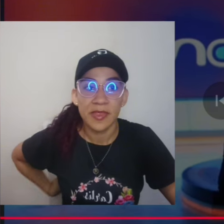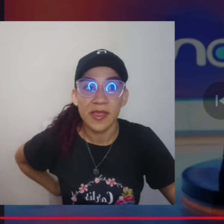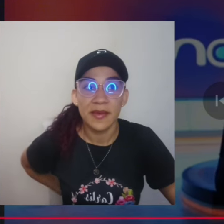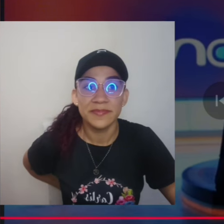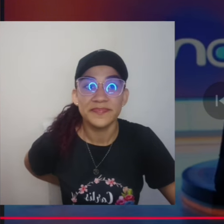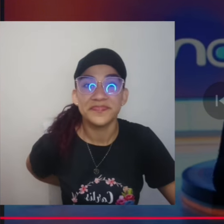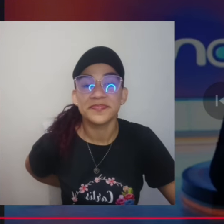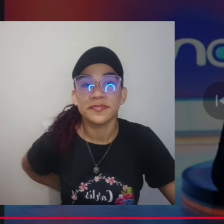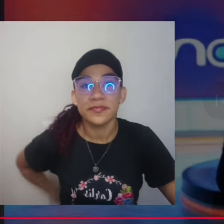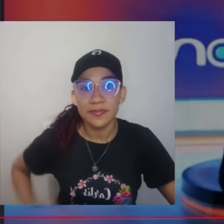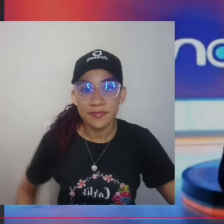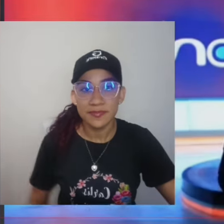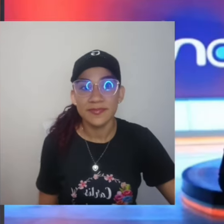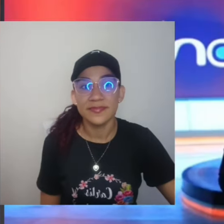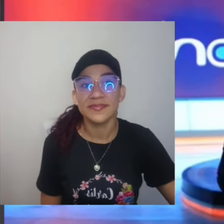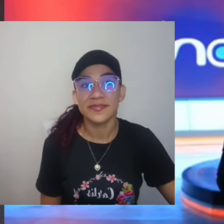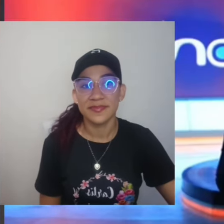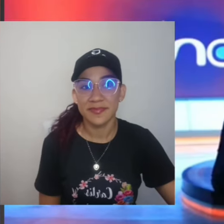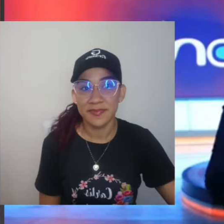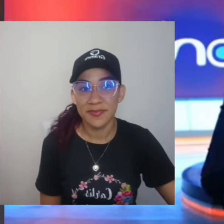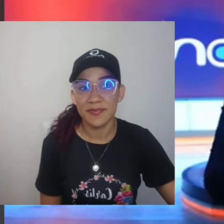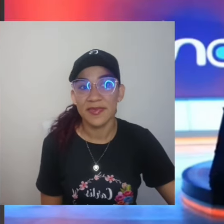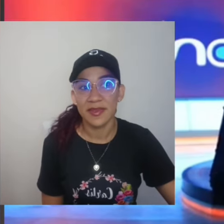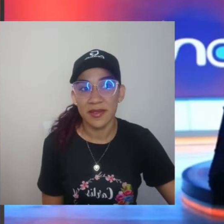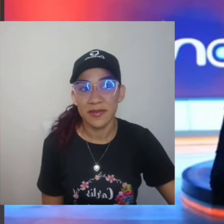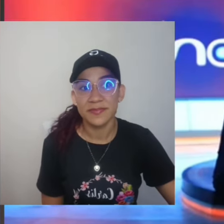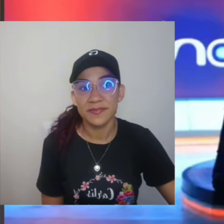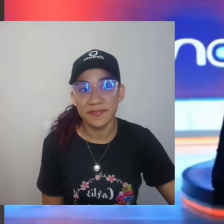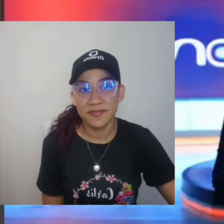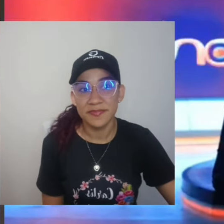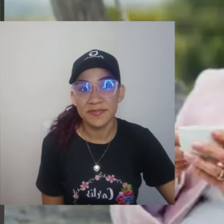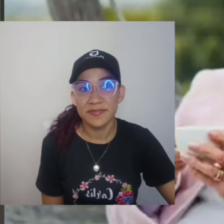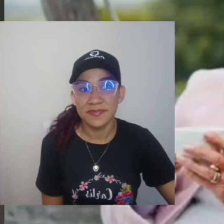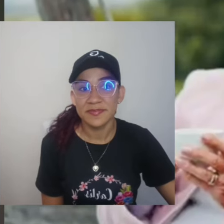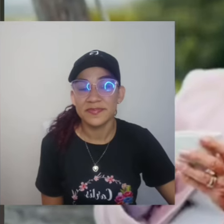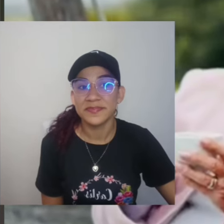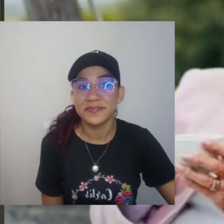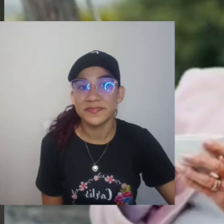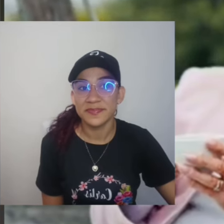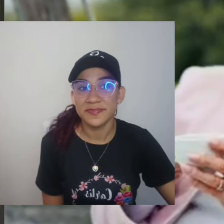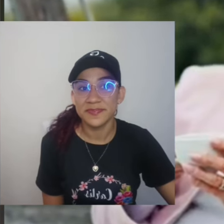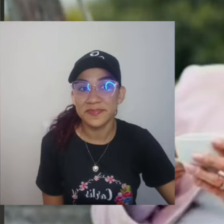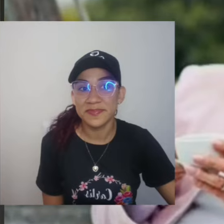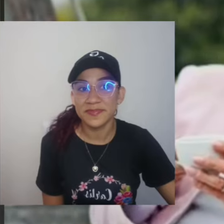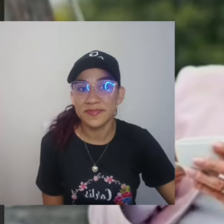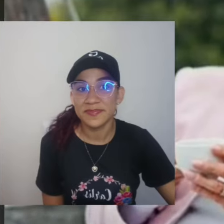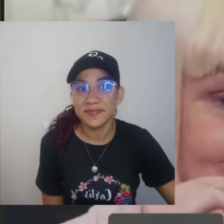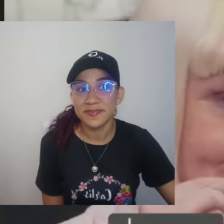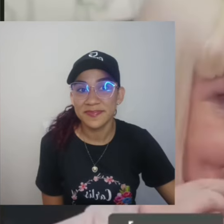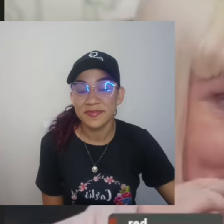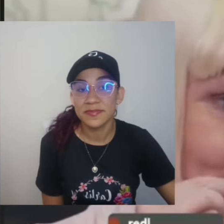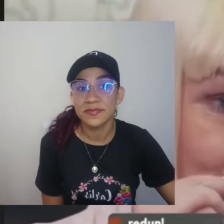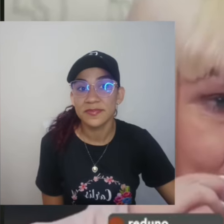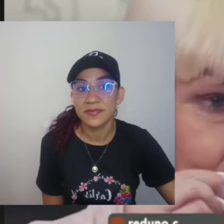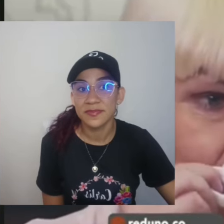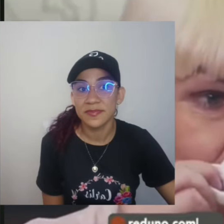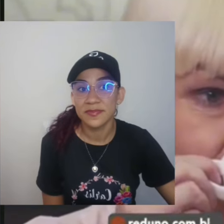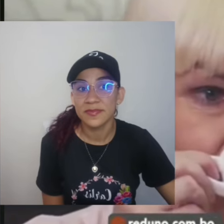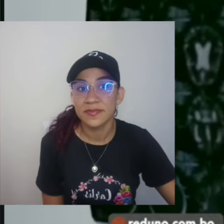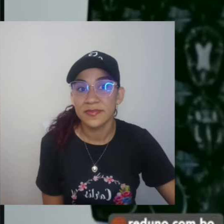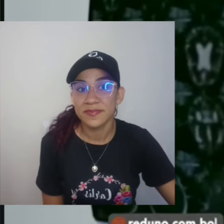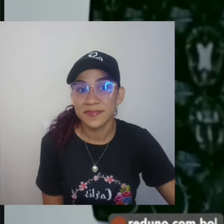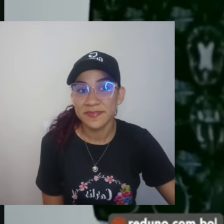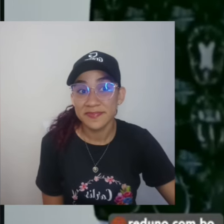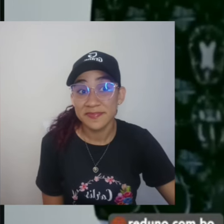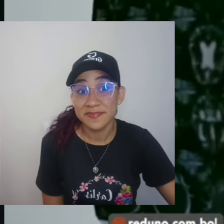neuronales, por supuesto, favorecen a la prevención de enfermedades como el Alzheimer. El estudio resalta que quienes consumen café con moderación tienen